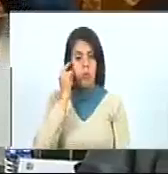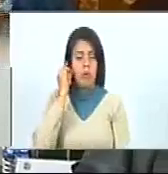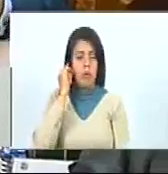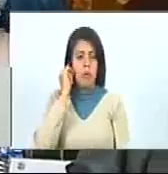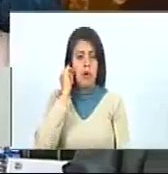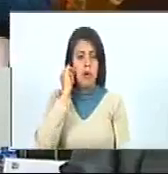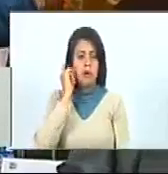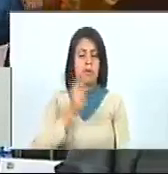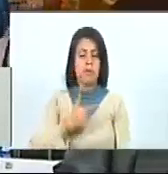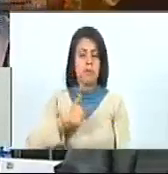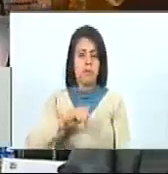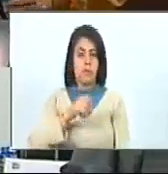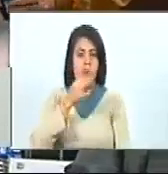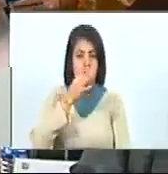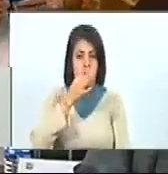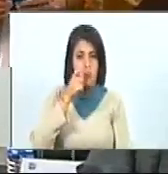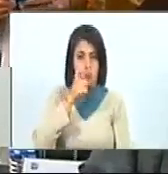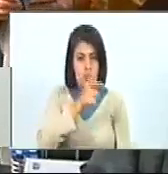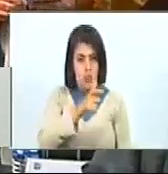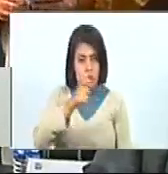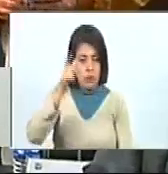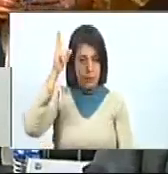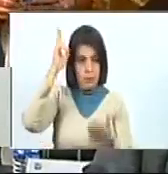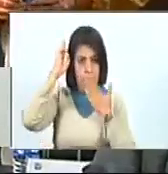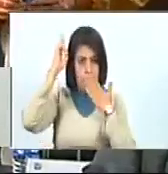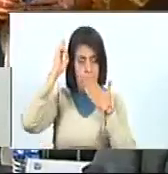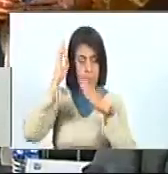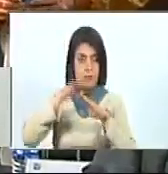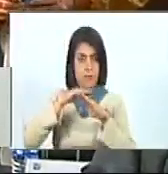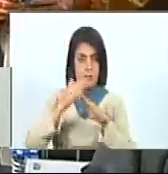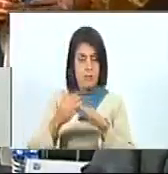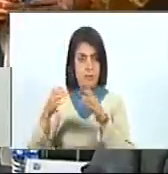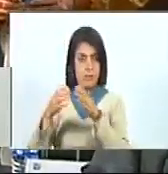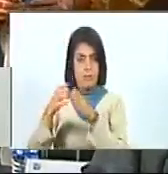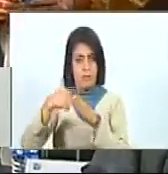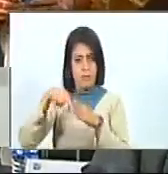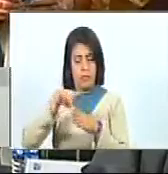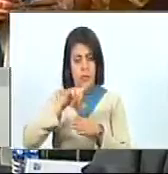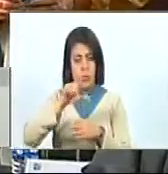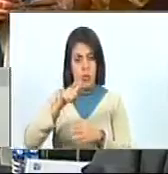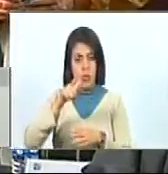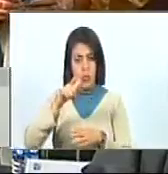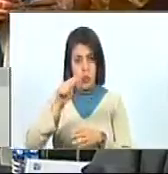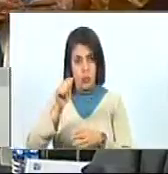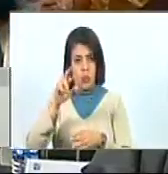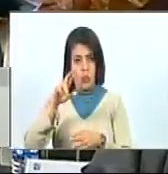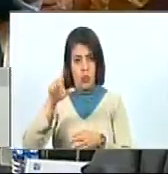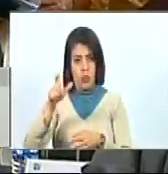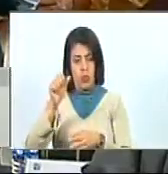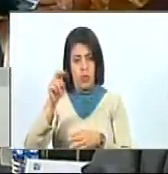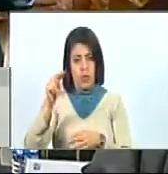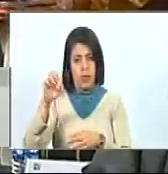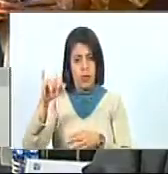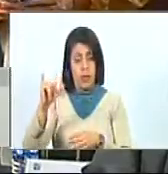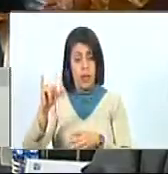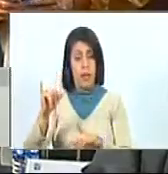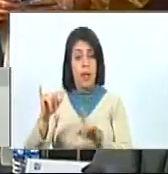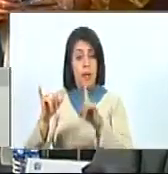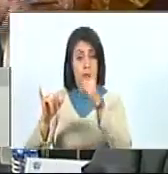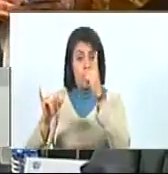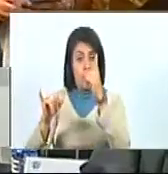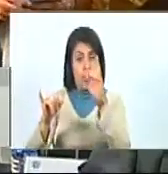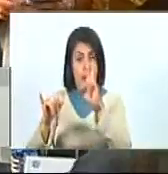mujeres de nuestros pueblos originarios al frente del cacique Guanaguaney. La caída de la Primera República,